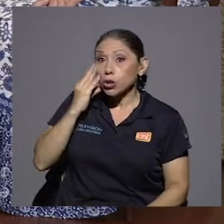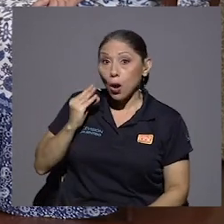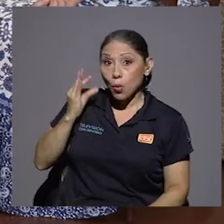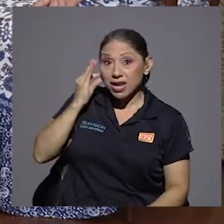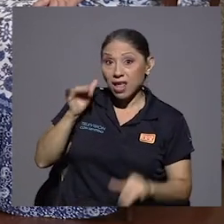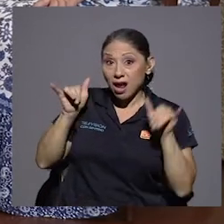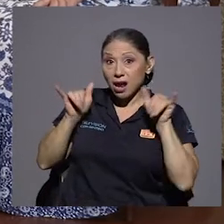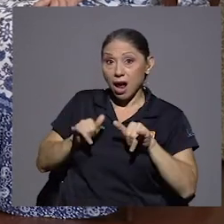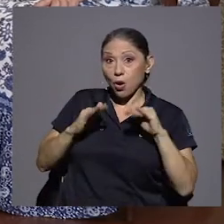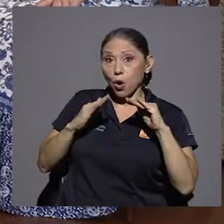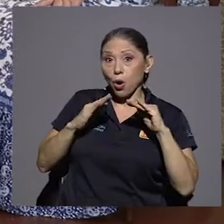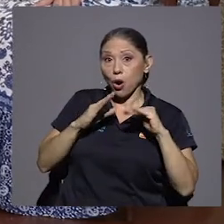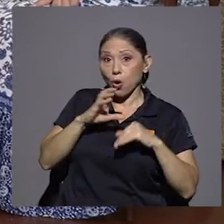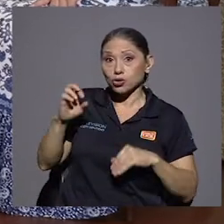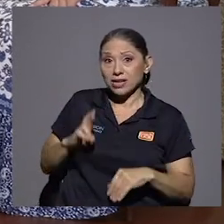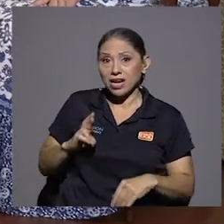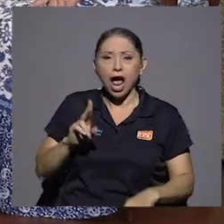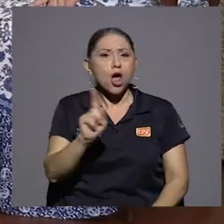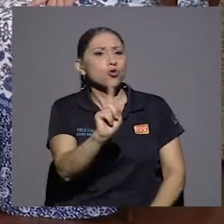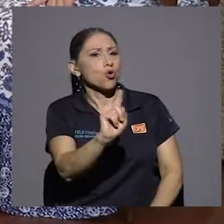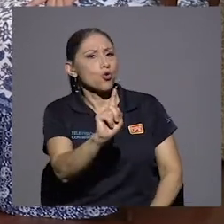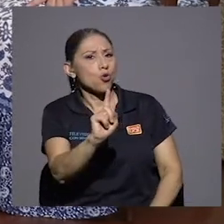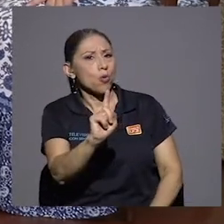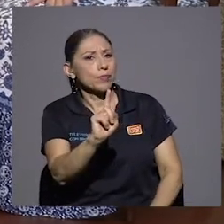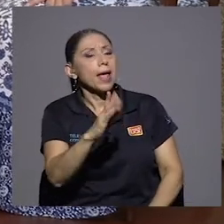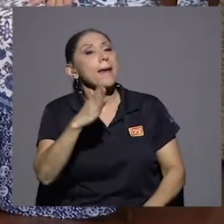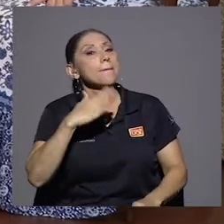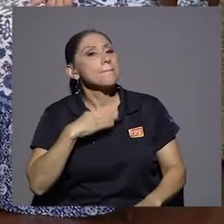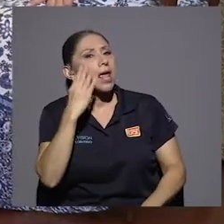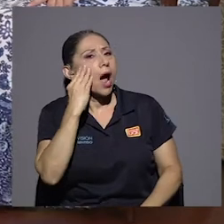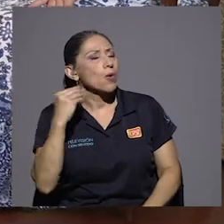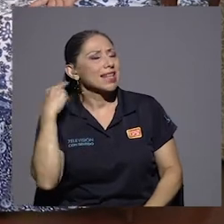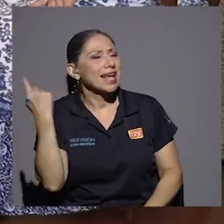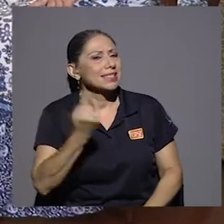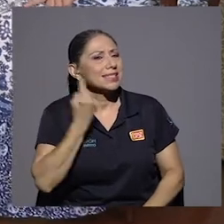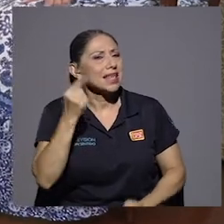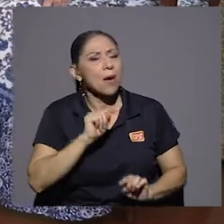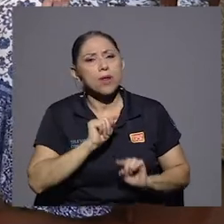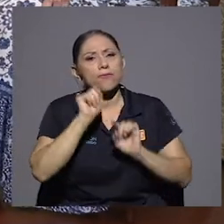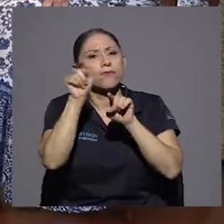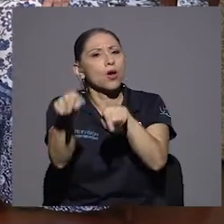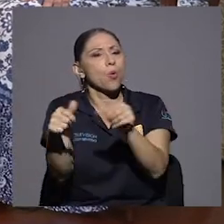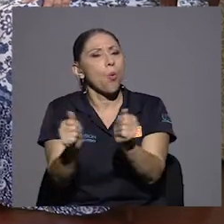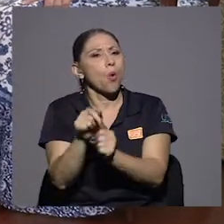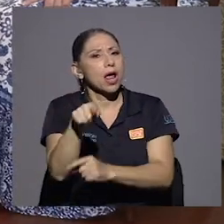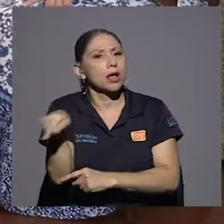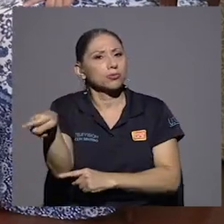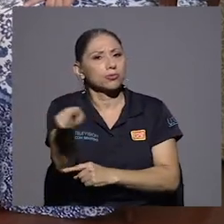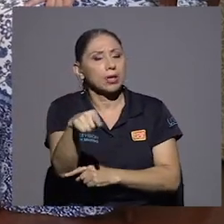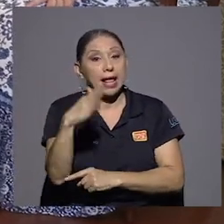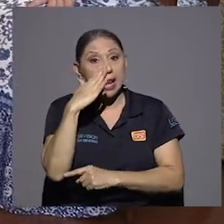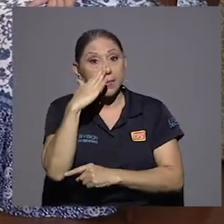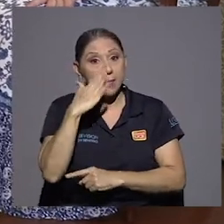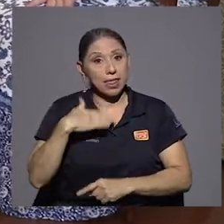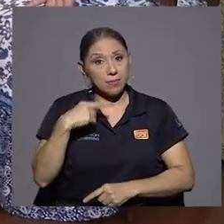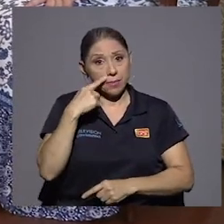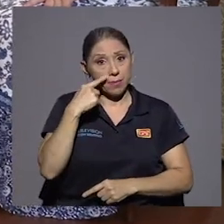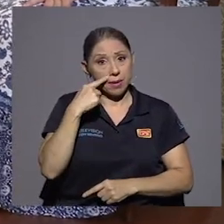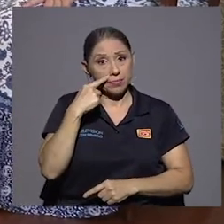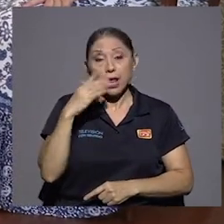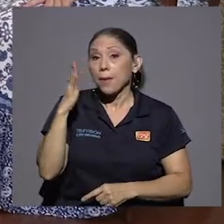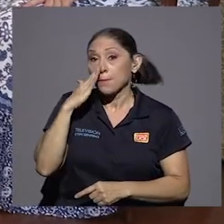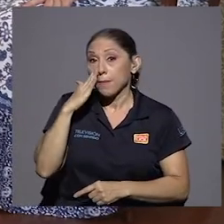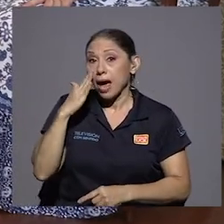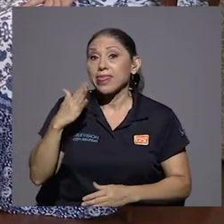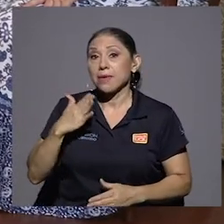ese momento no había quedado. No, no, no. Mi abuelita siempre se la llevaron al exilio, la mamá de mi papá. La mamá de mami ya había fallecido.